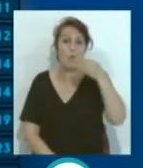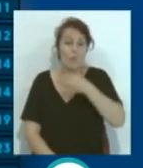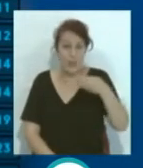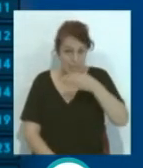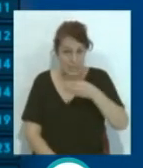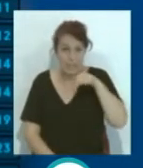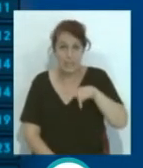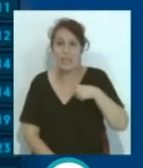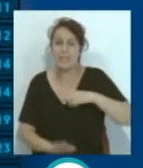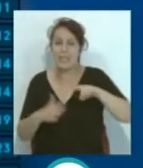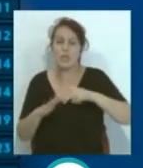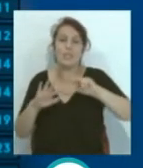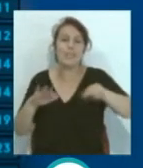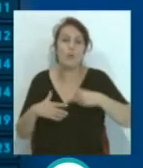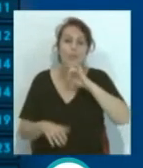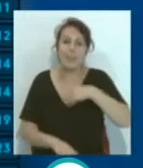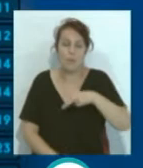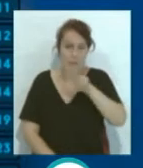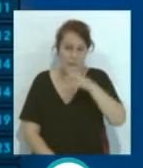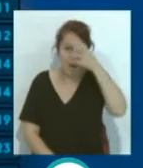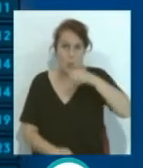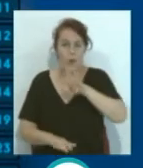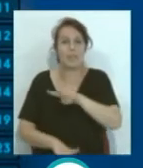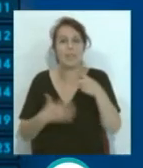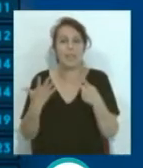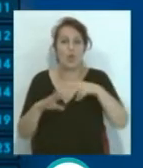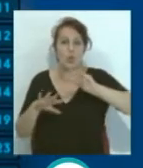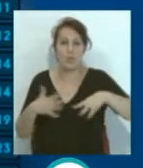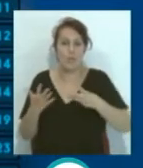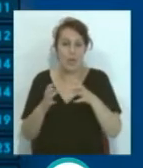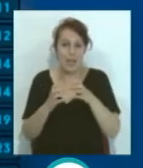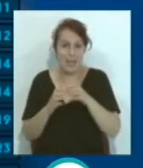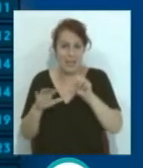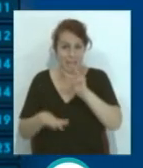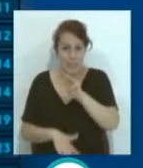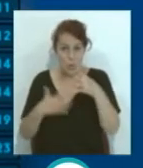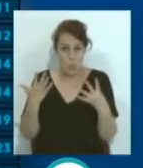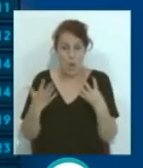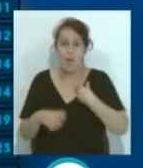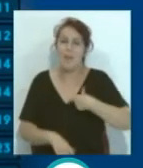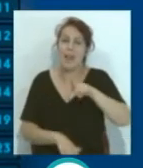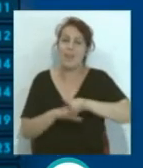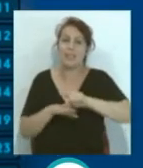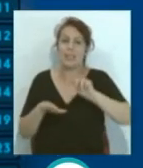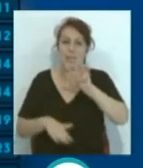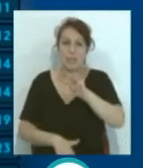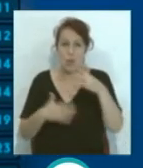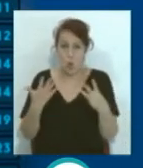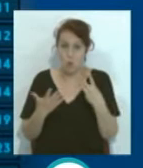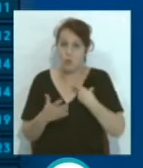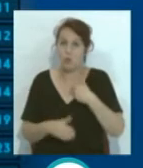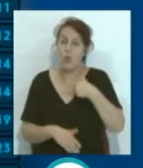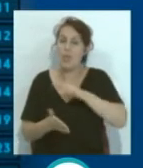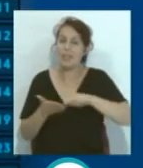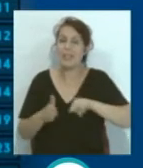de Pellegrini que es sexto... ...séptimo el Villarreal con 46... ...octavo Granada 39... ...noveno Levante 38... ...próximo rival del Cádiz